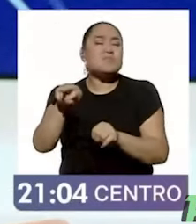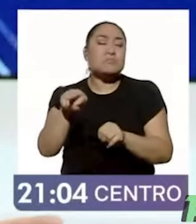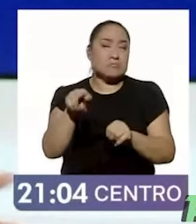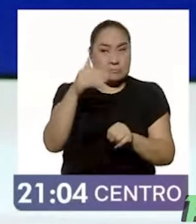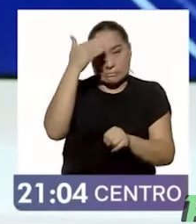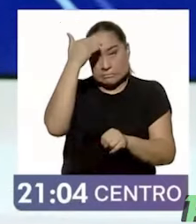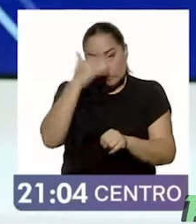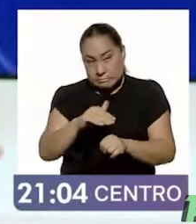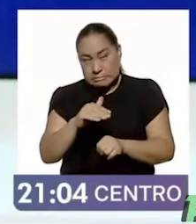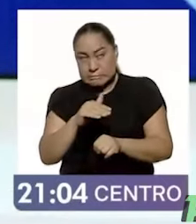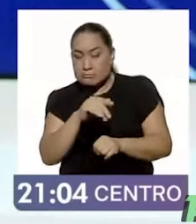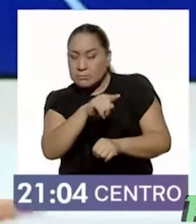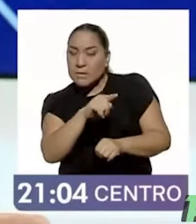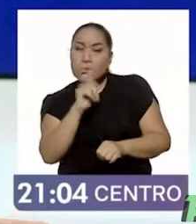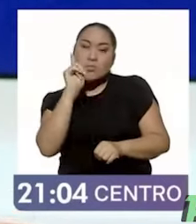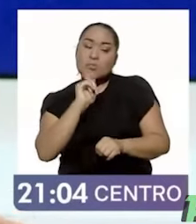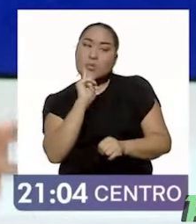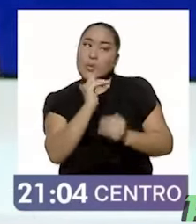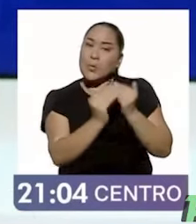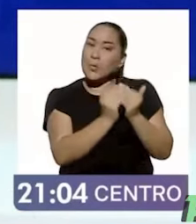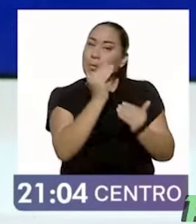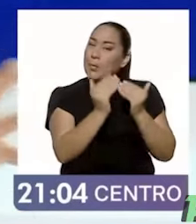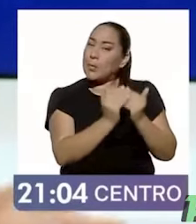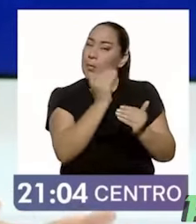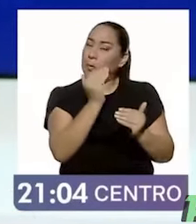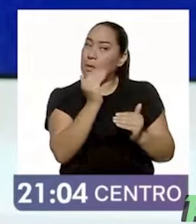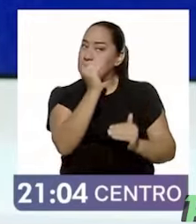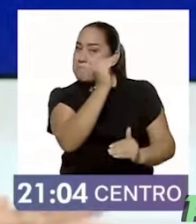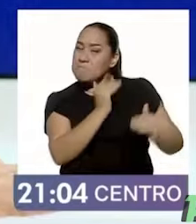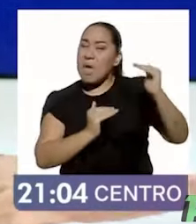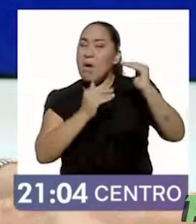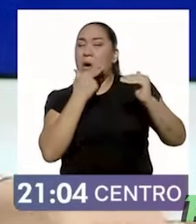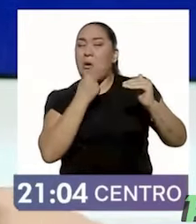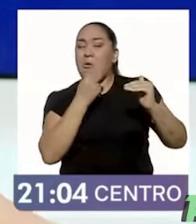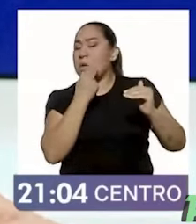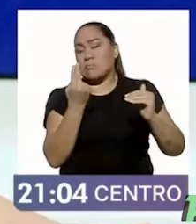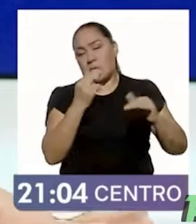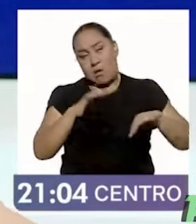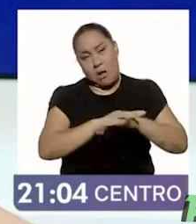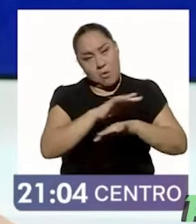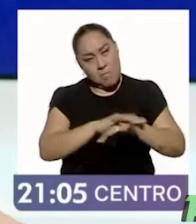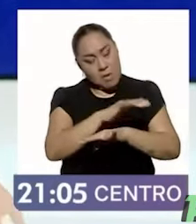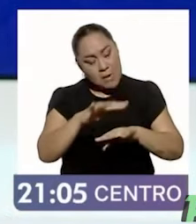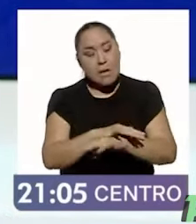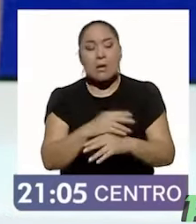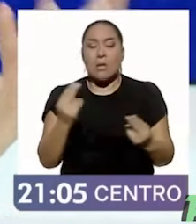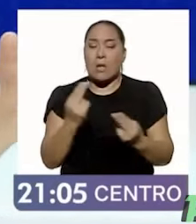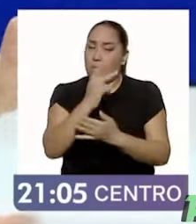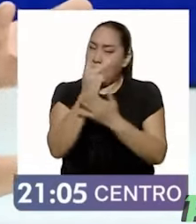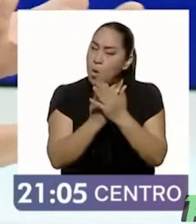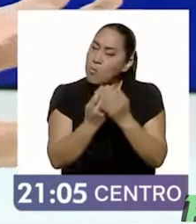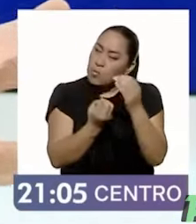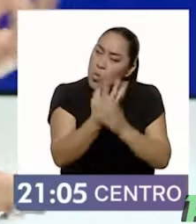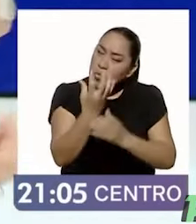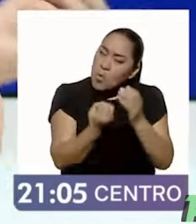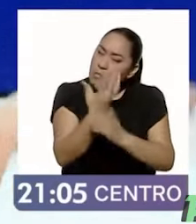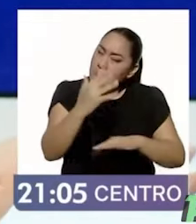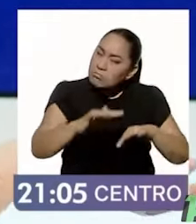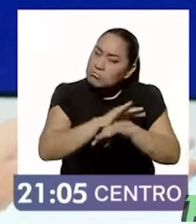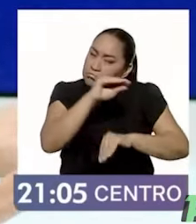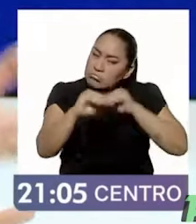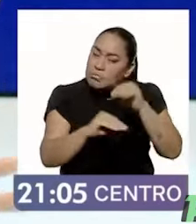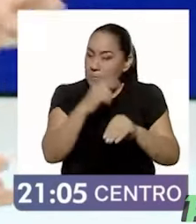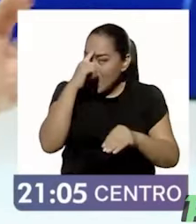desventajas estructurales de origen y, por tanto, pues, obviamente tendrá que haber una serie de programas que reflejan esto.